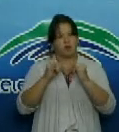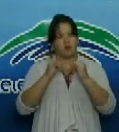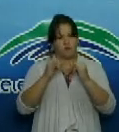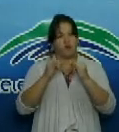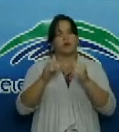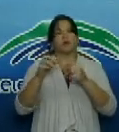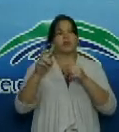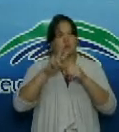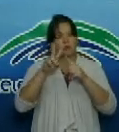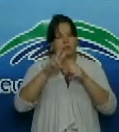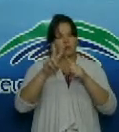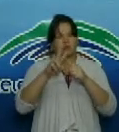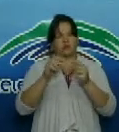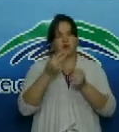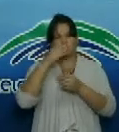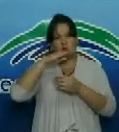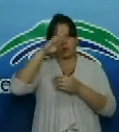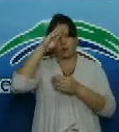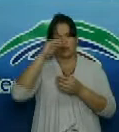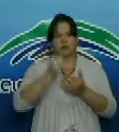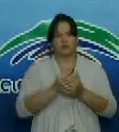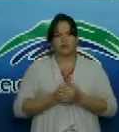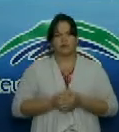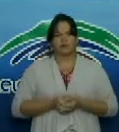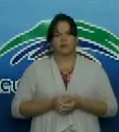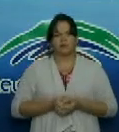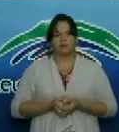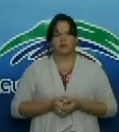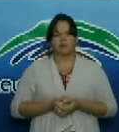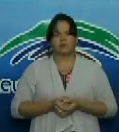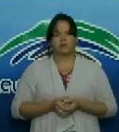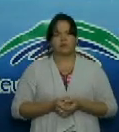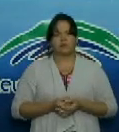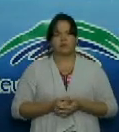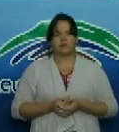Rodríguez Peña sistema informativo de la televisión cubana